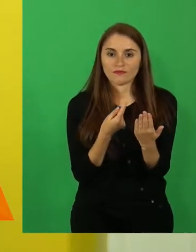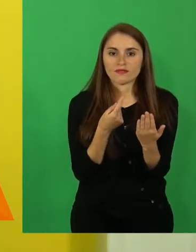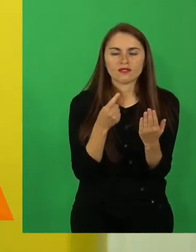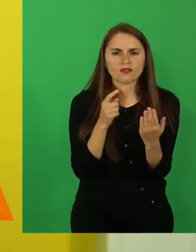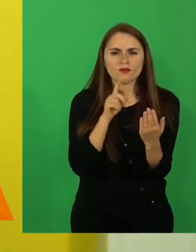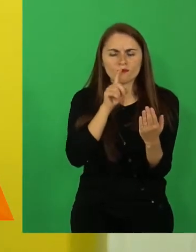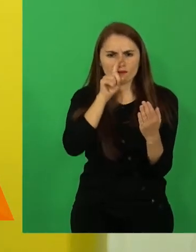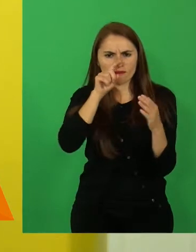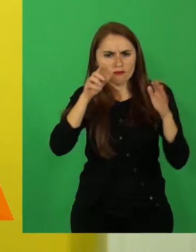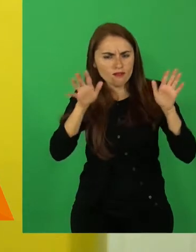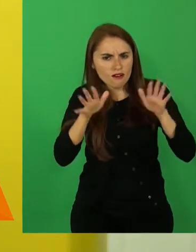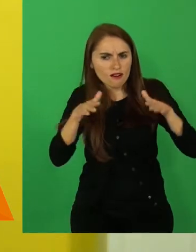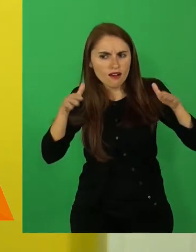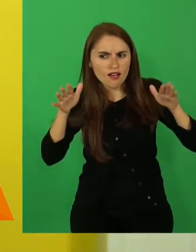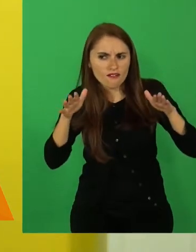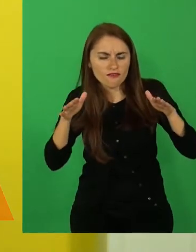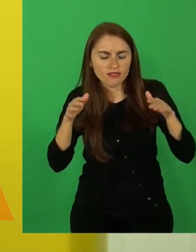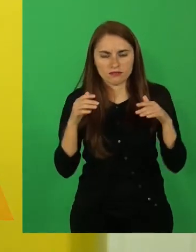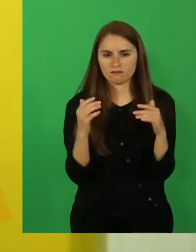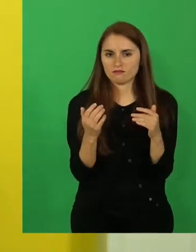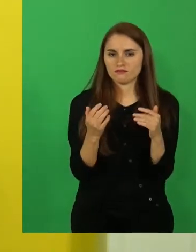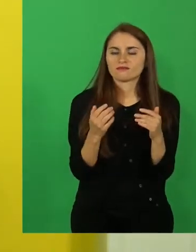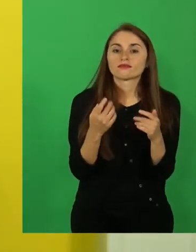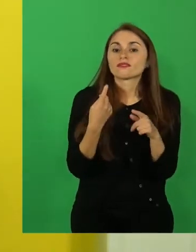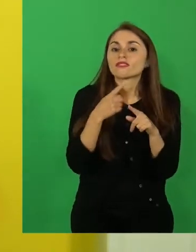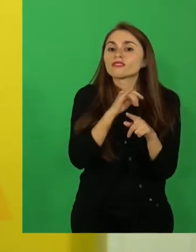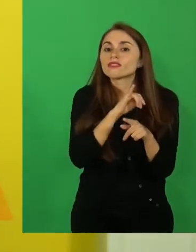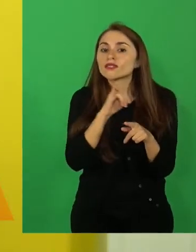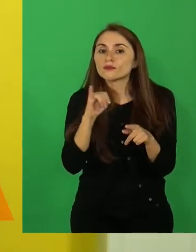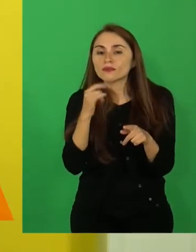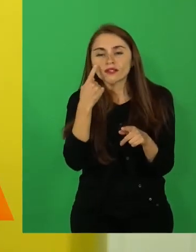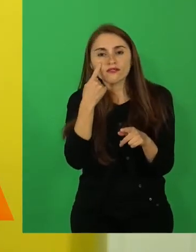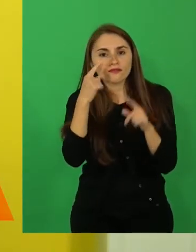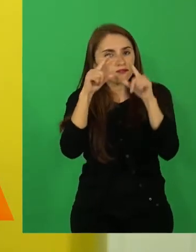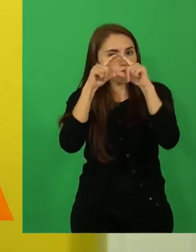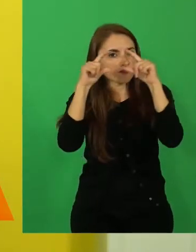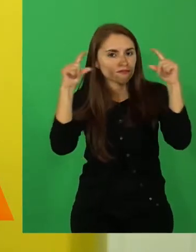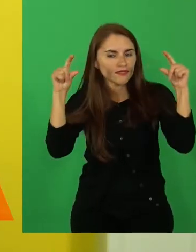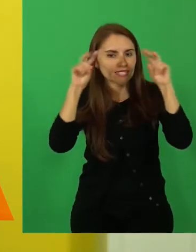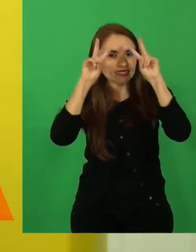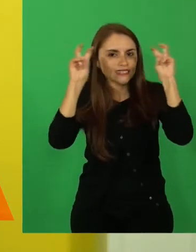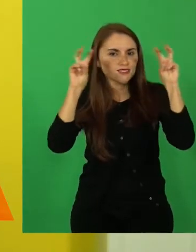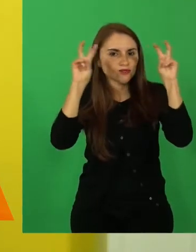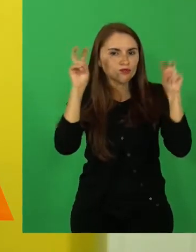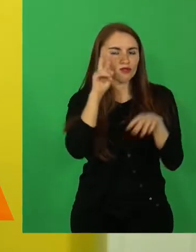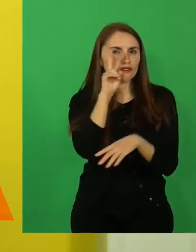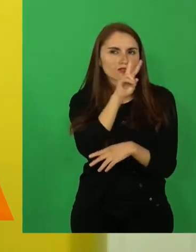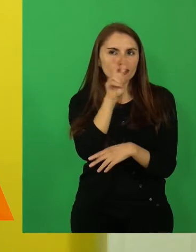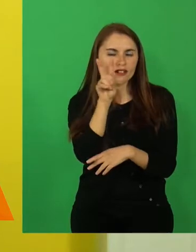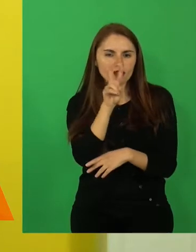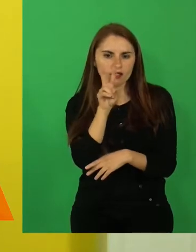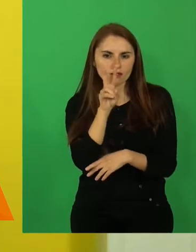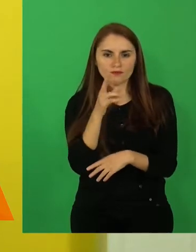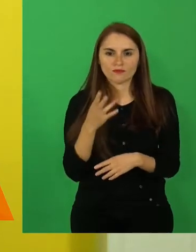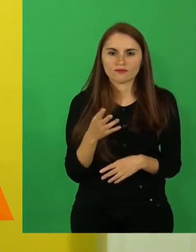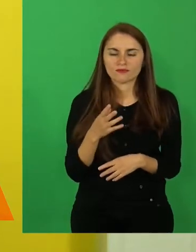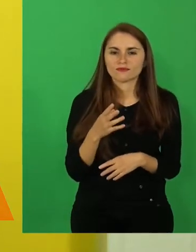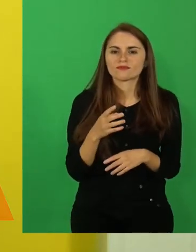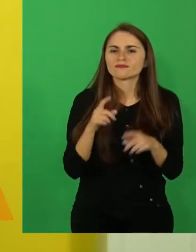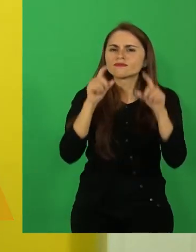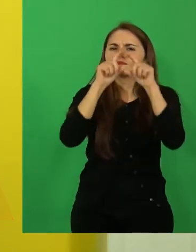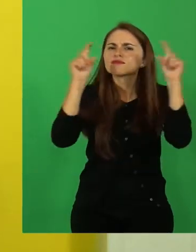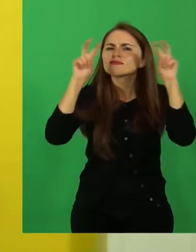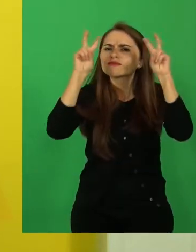un ave, ¿cierto? Después, leo el título. El cóndor